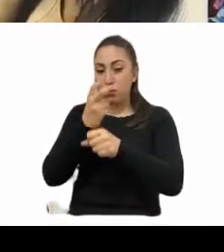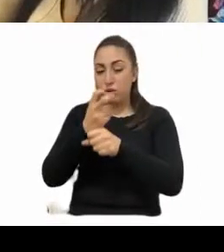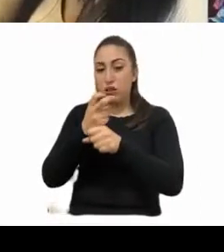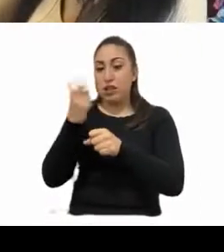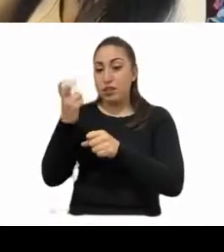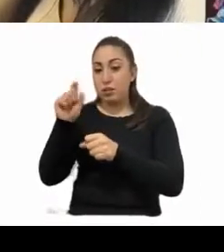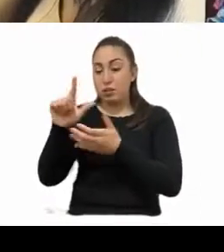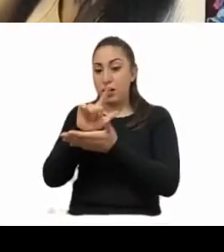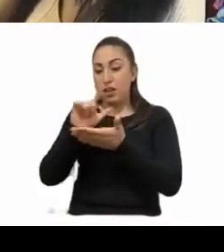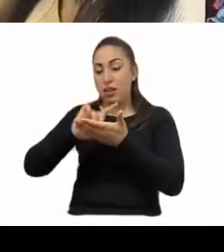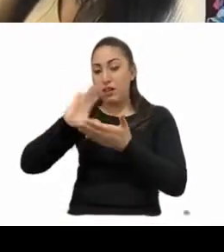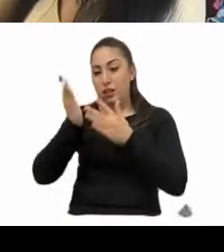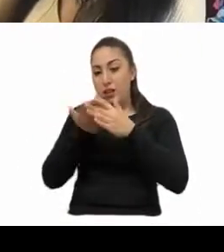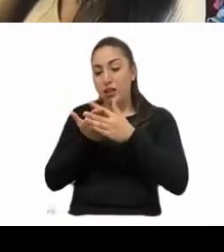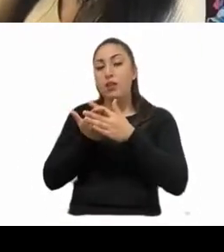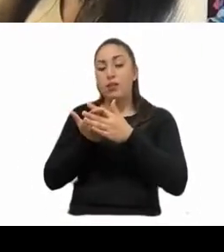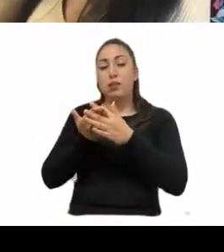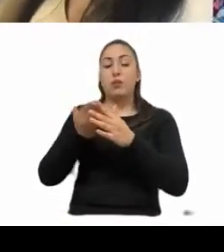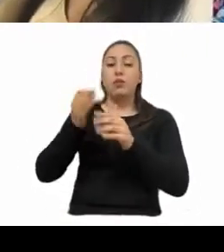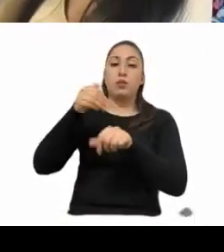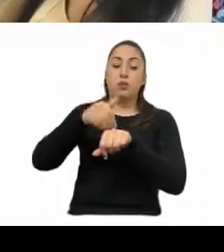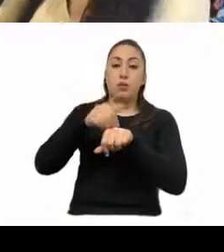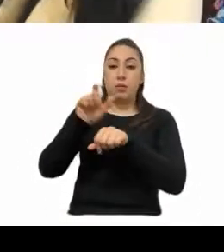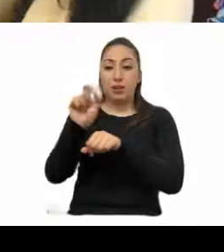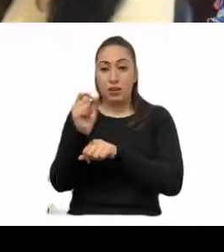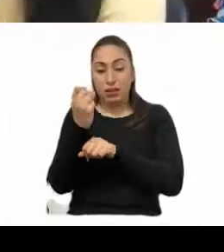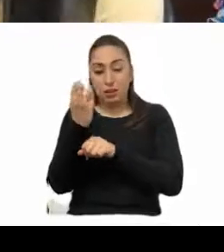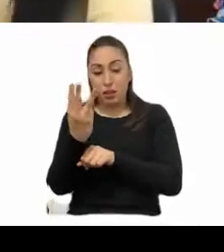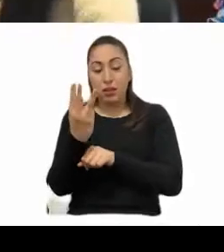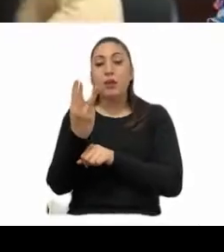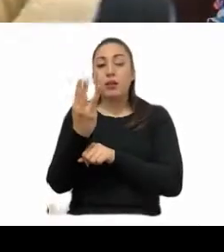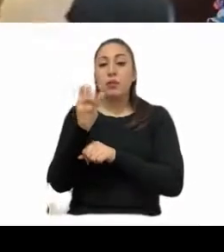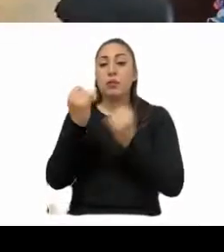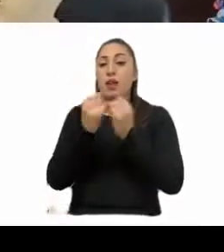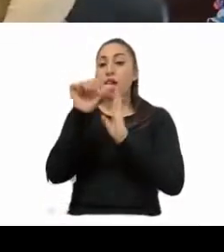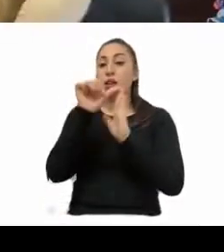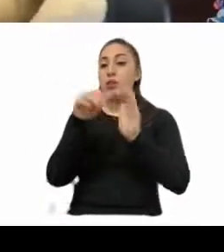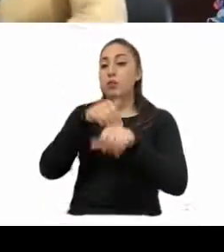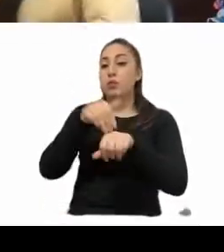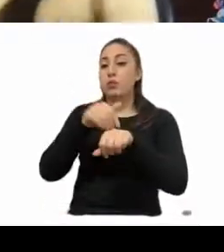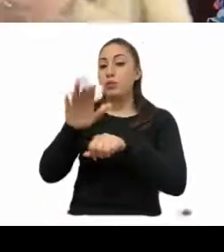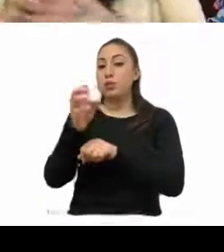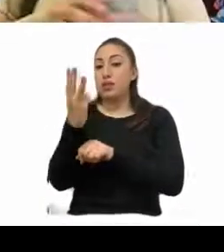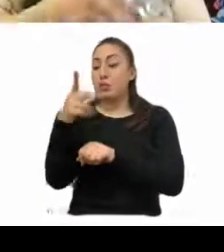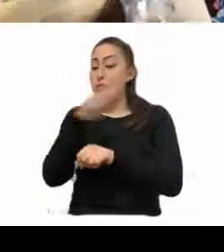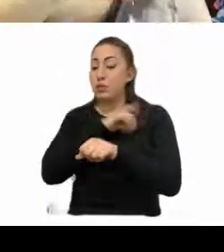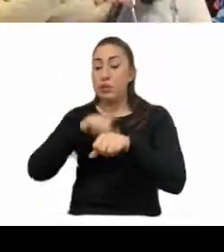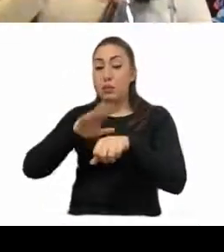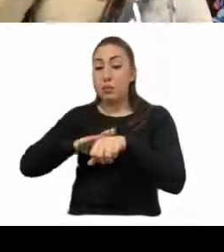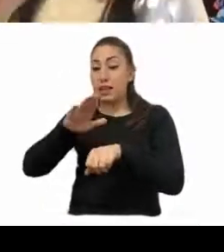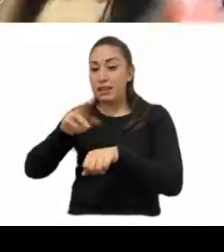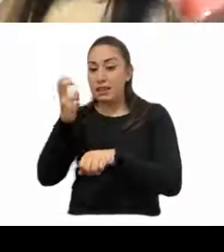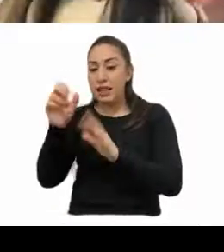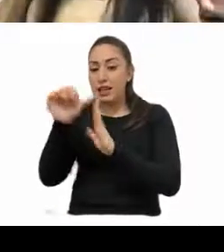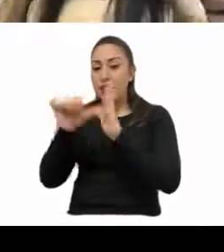ley en su fracción vigésimo tercera, así como el artículo cincuenta y tres, principalmente este, el artículo cincuenta y tres,